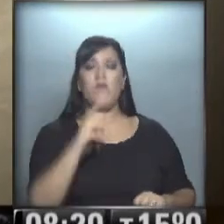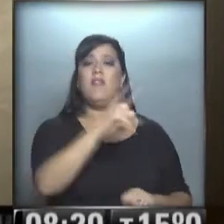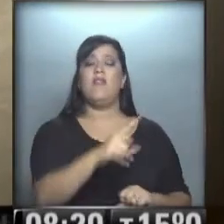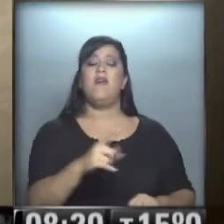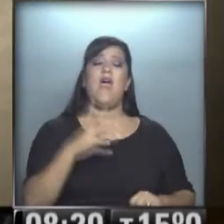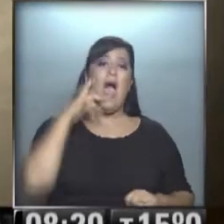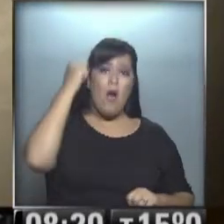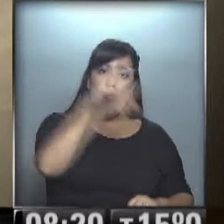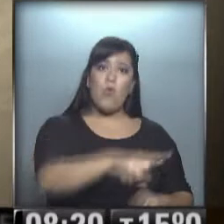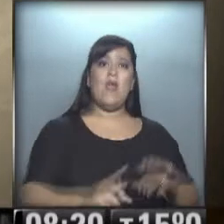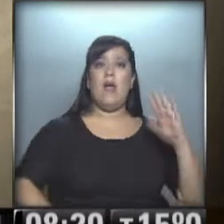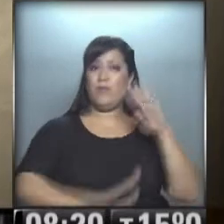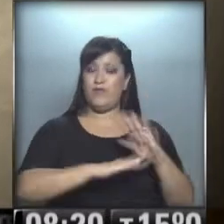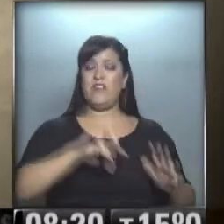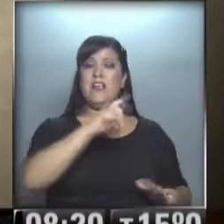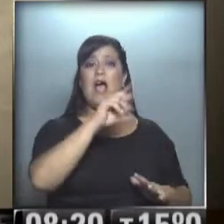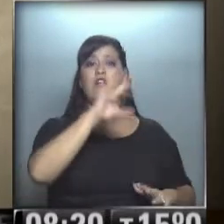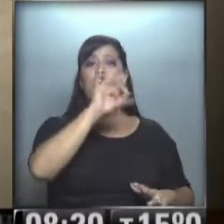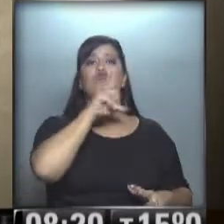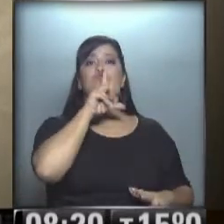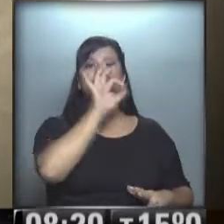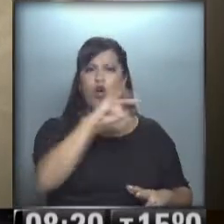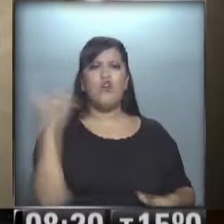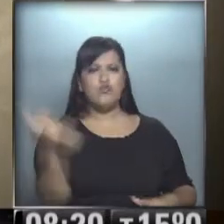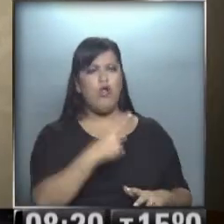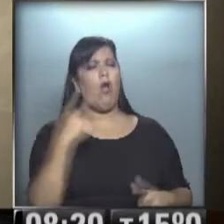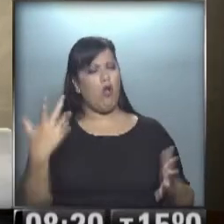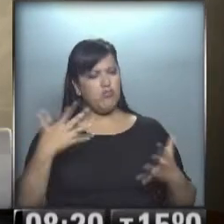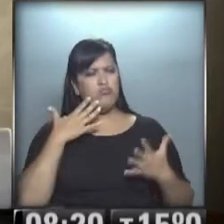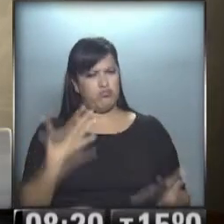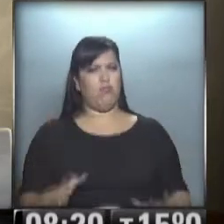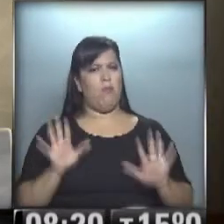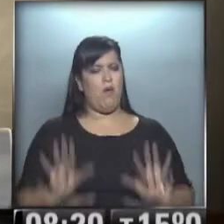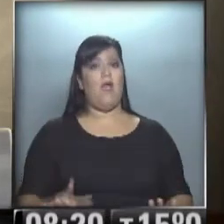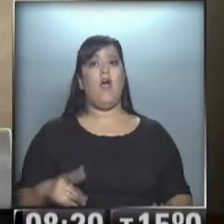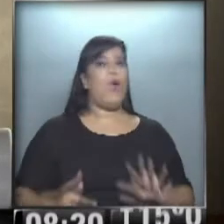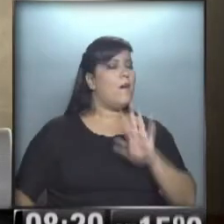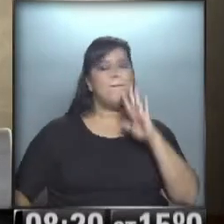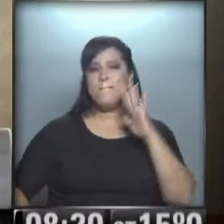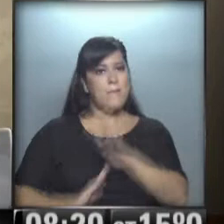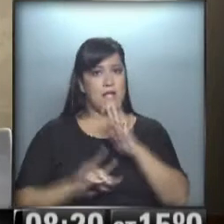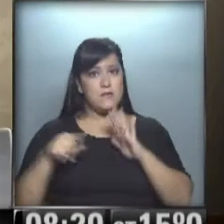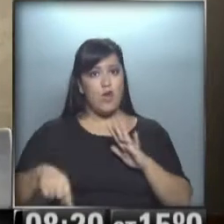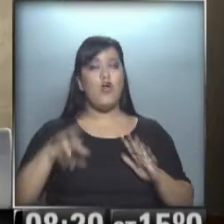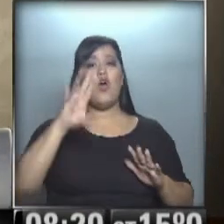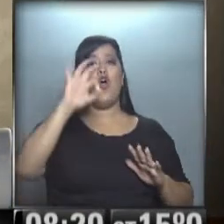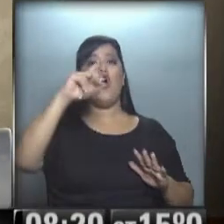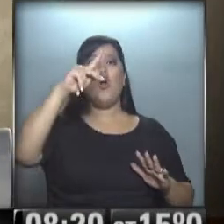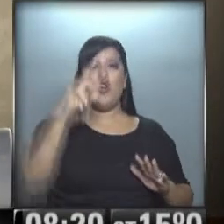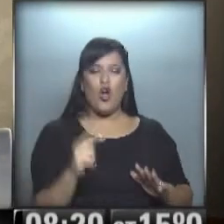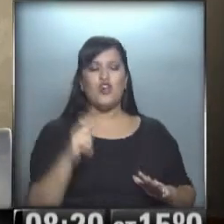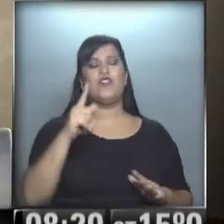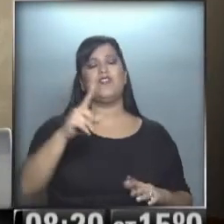cómo nos ha conmovido a todos y a todos los rincones de la sociedad. Uno de los referentes, quizás el máximo en este momento del rock nacional, como lo es el indio